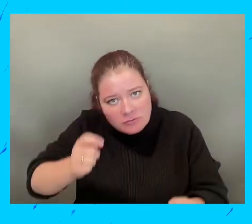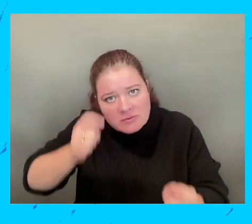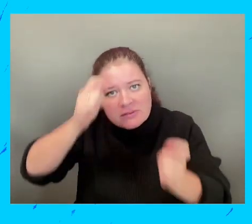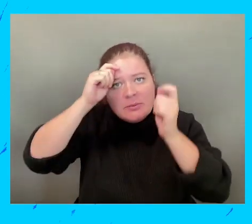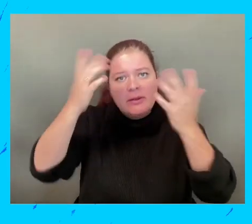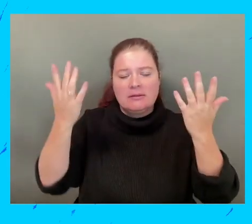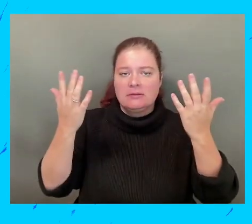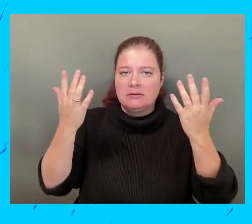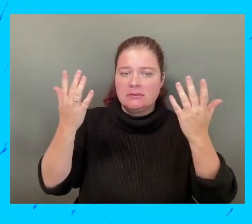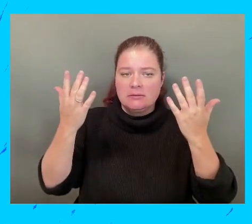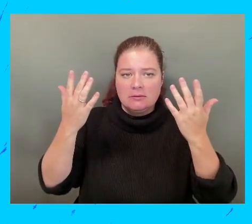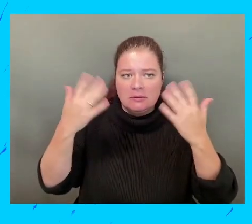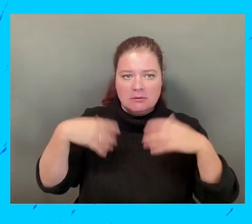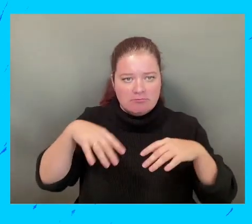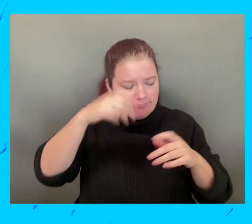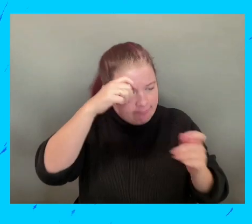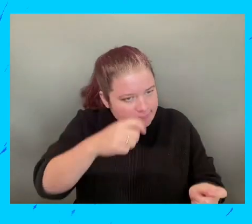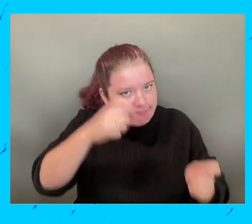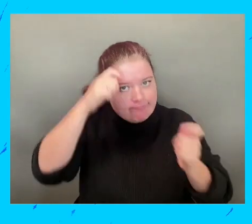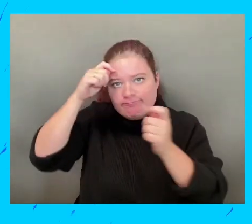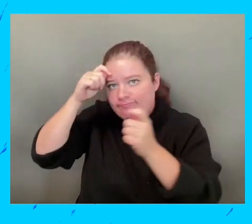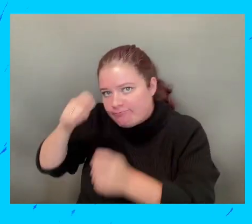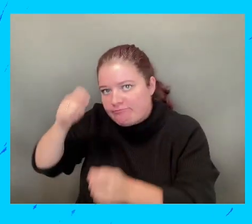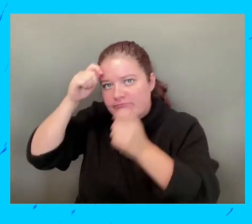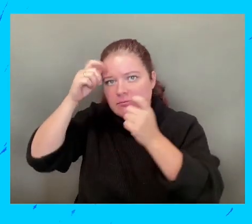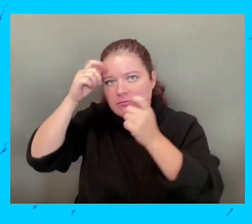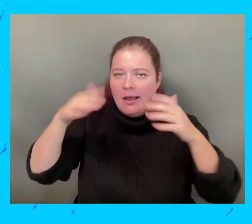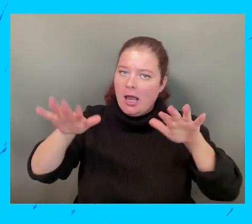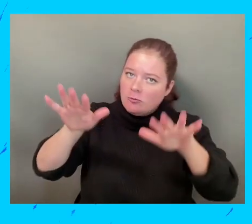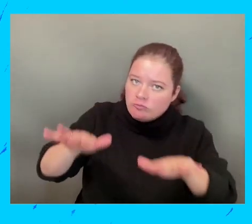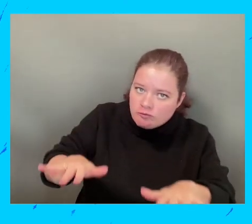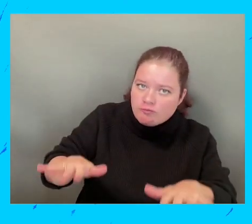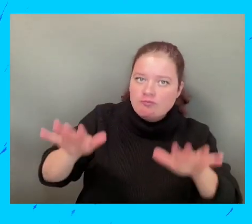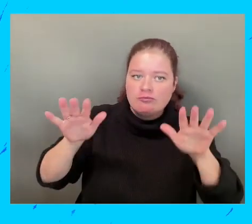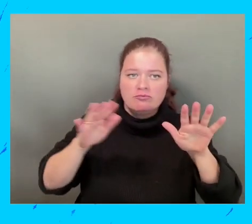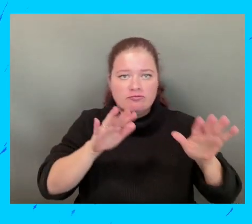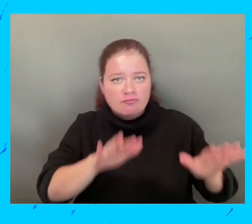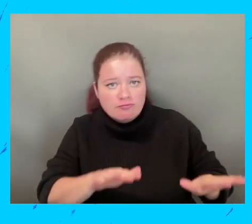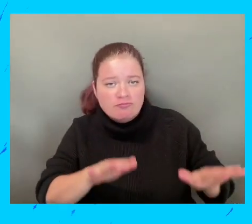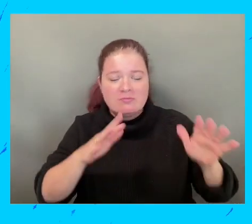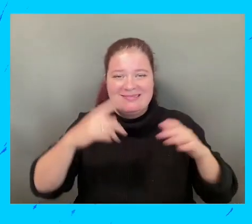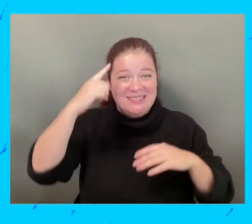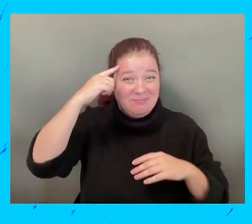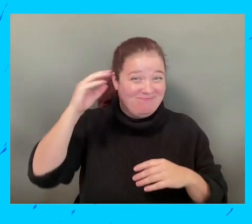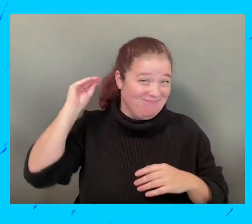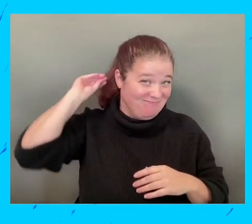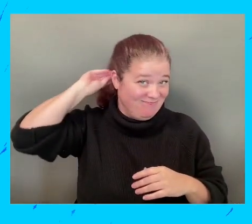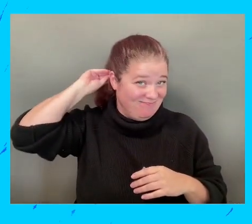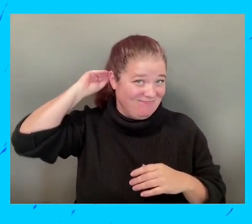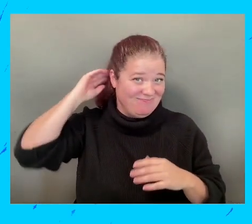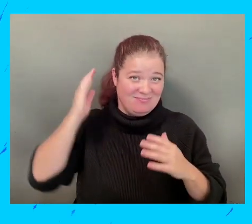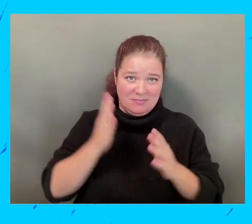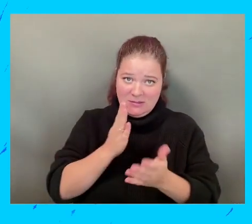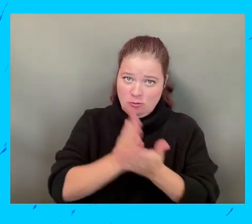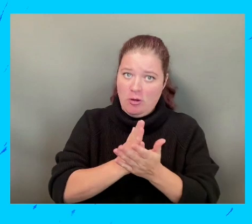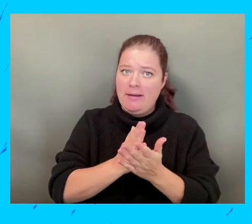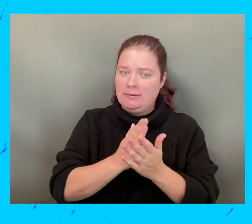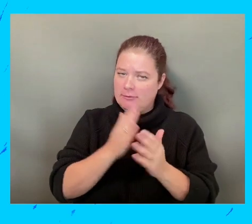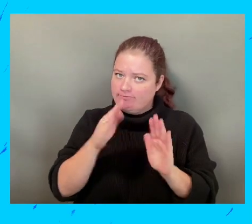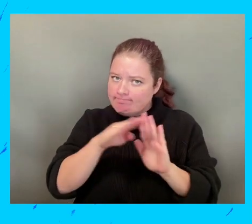ambiente de dignidad bien con el otro